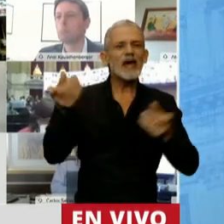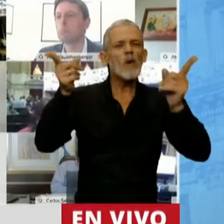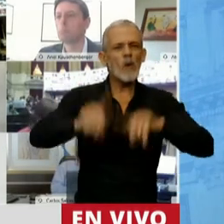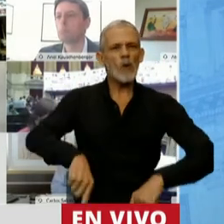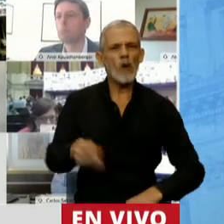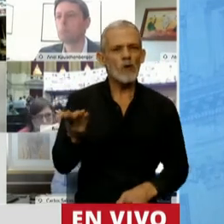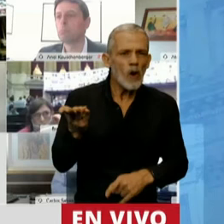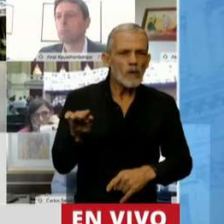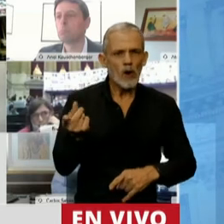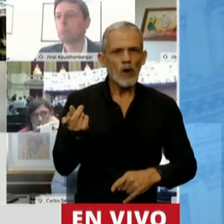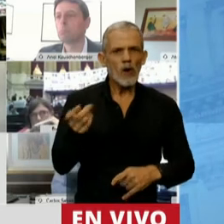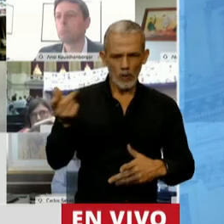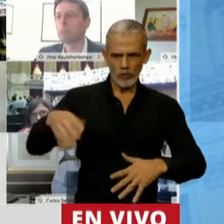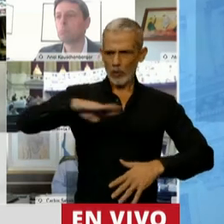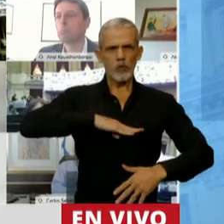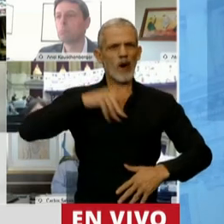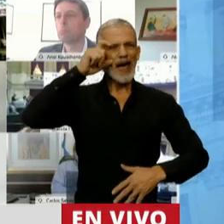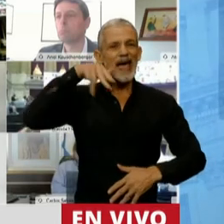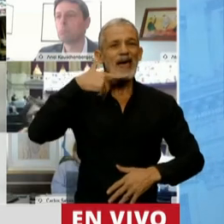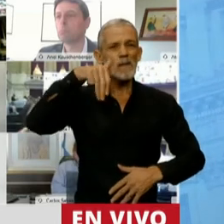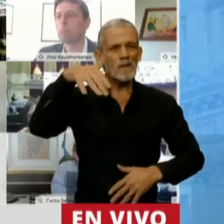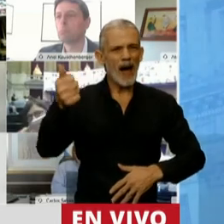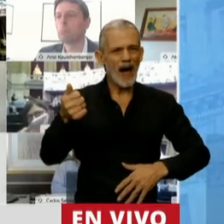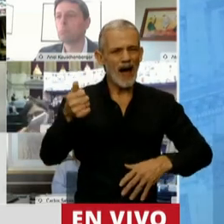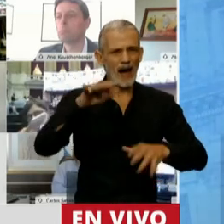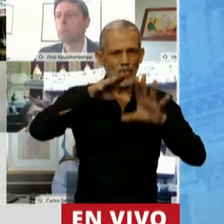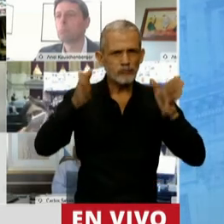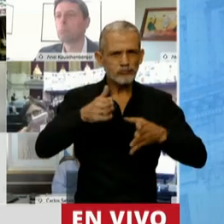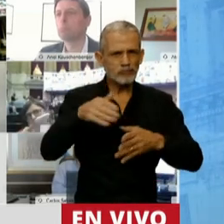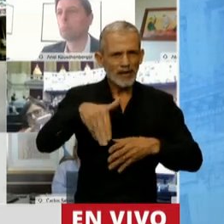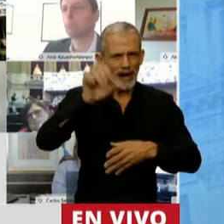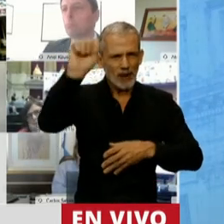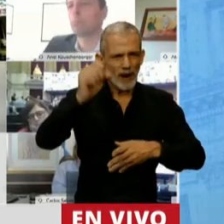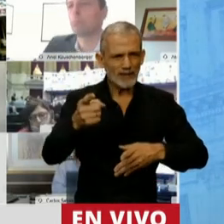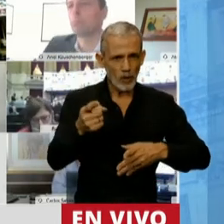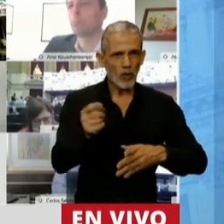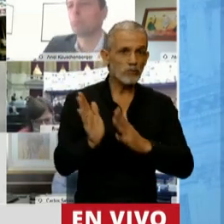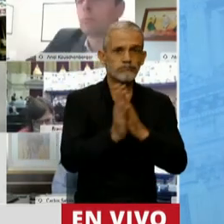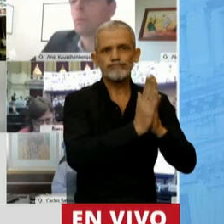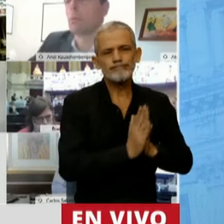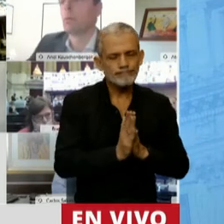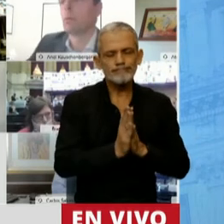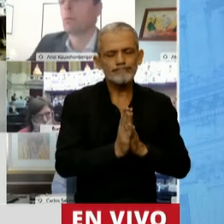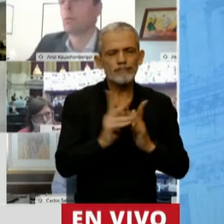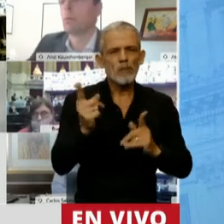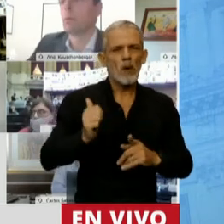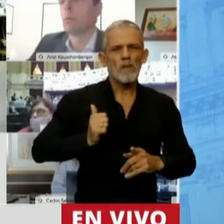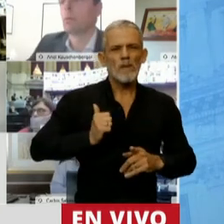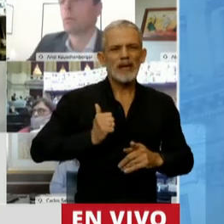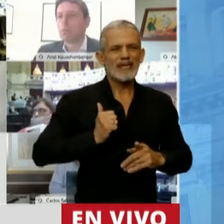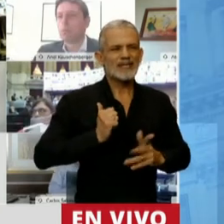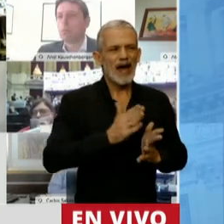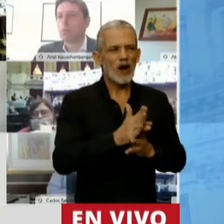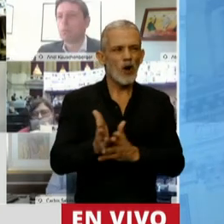en un acto histórico ahí en la ESMA, no me olvido más, a pedir perdón como Estado por lo que había sido la dictadura militar